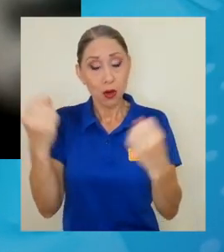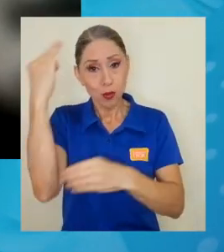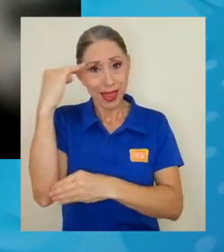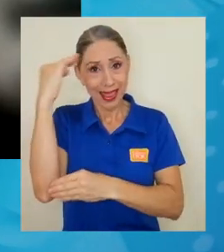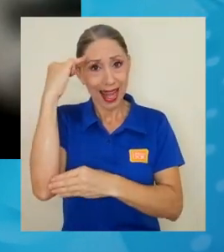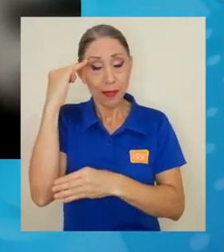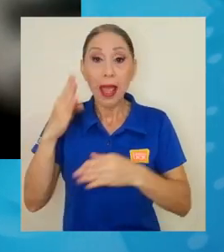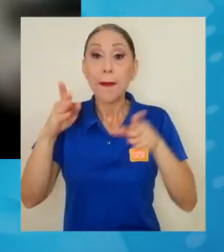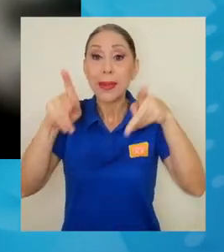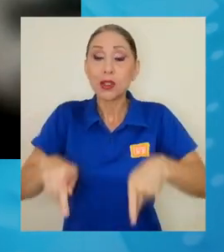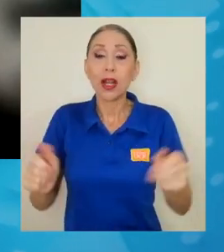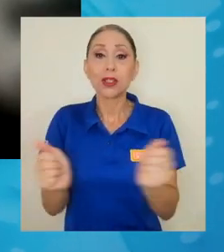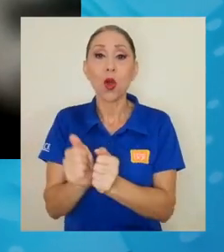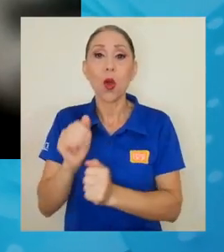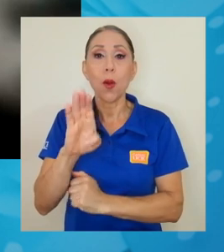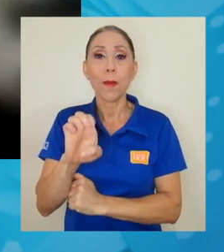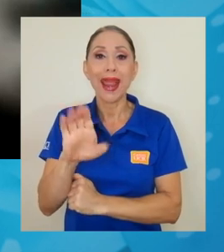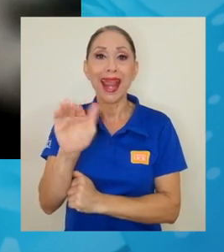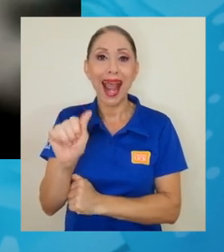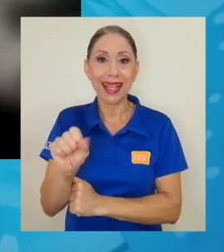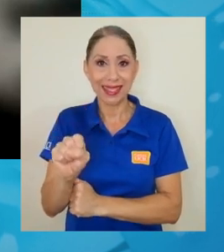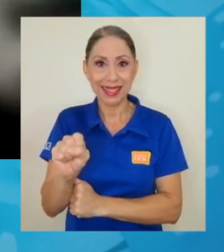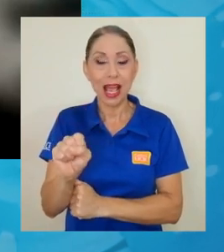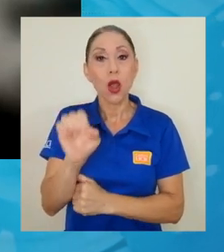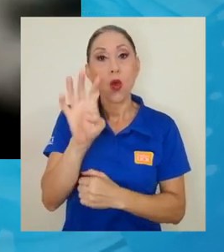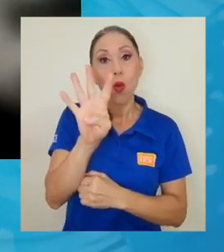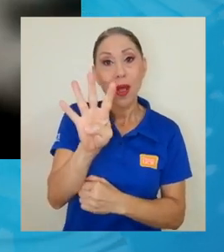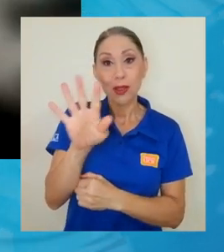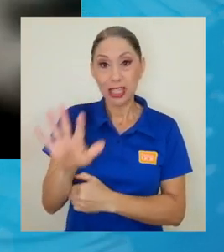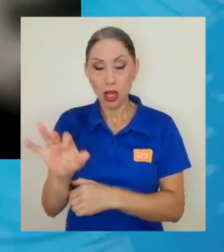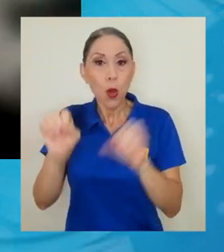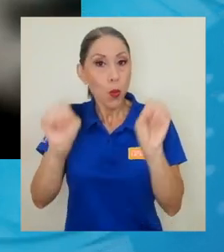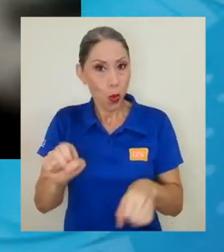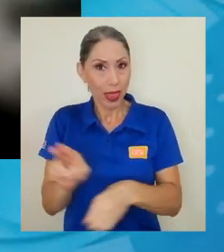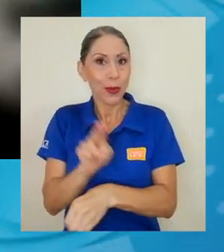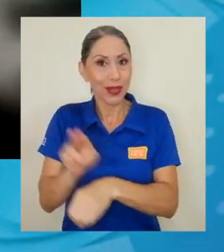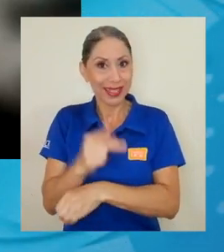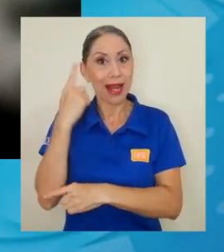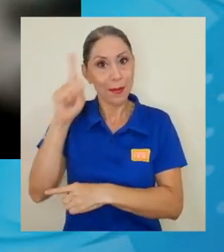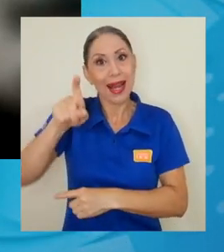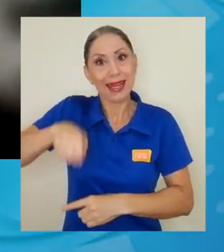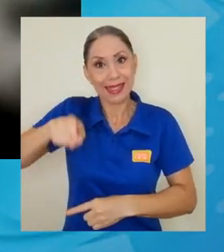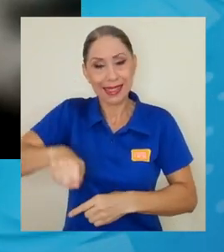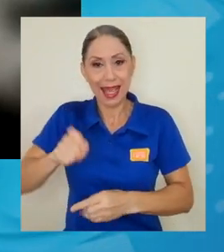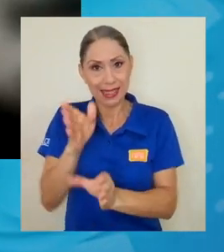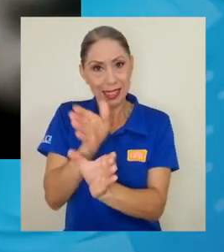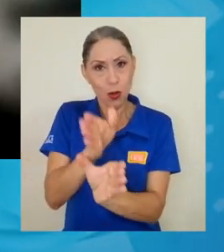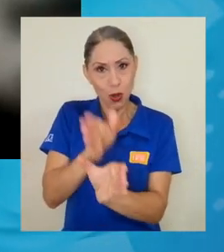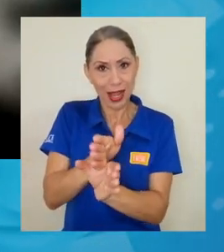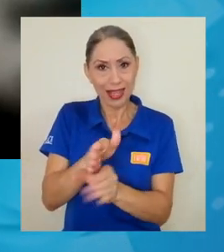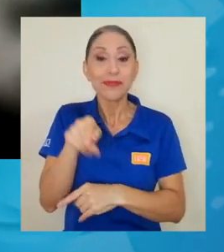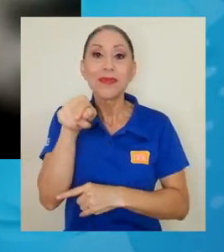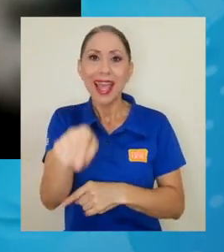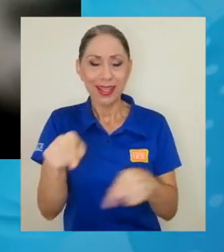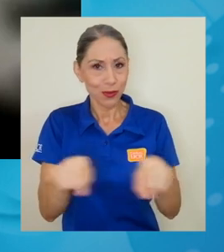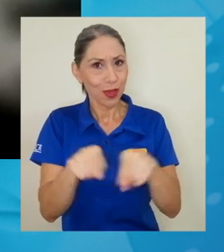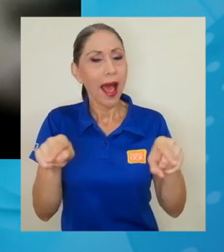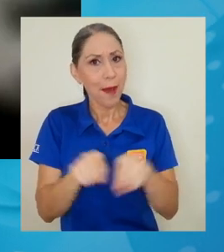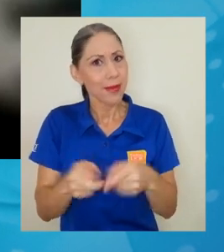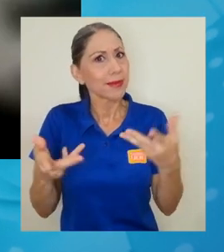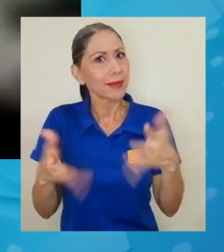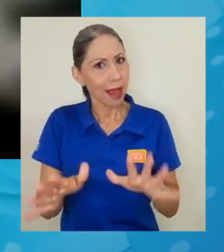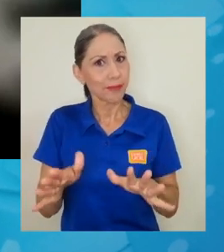puedan hacer uso de este fondo para necesidades psicológicas y esto también ha tenido bastante demanda. Hemos